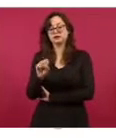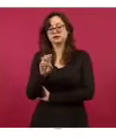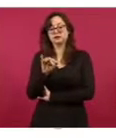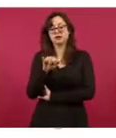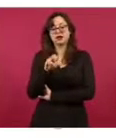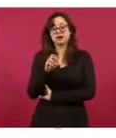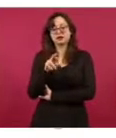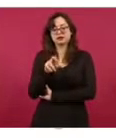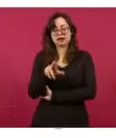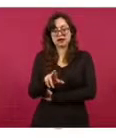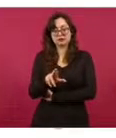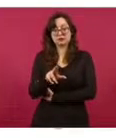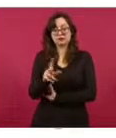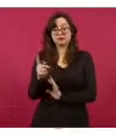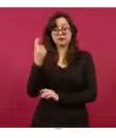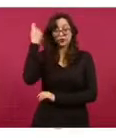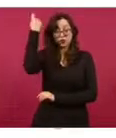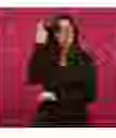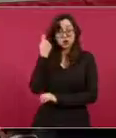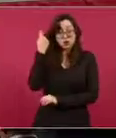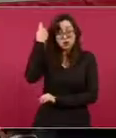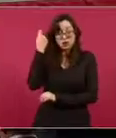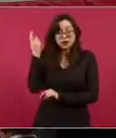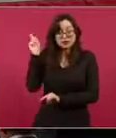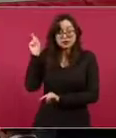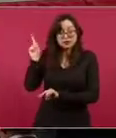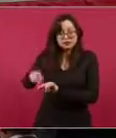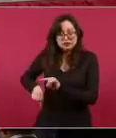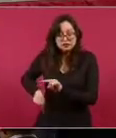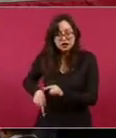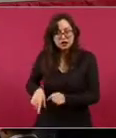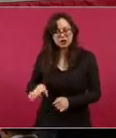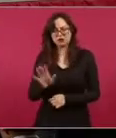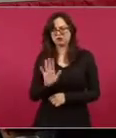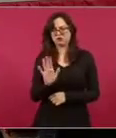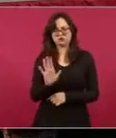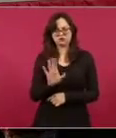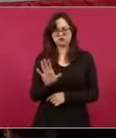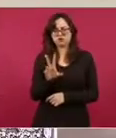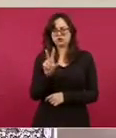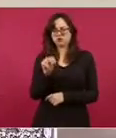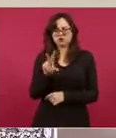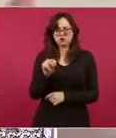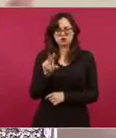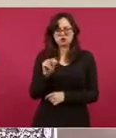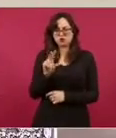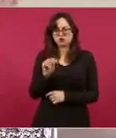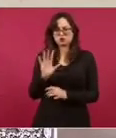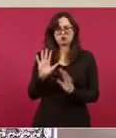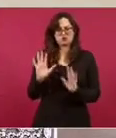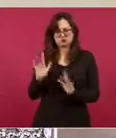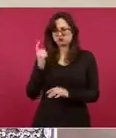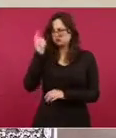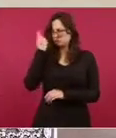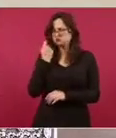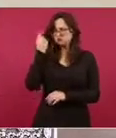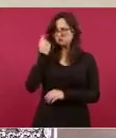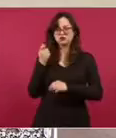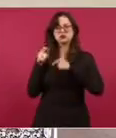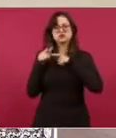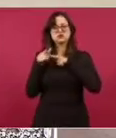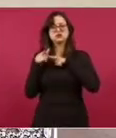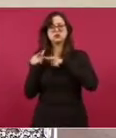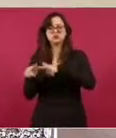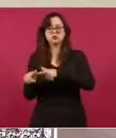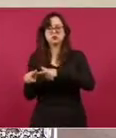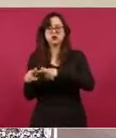mismo tiempo su jubilación sin necesidad de renunciar a ella o ponerla en suspensión y van a